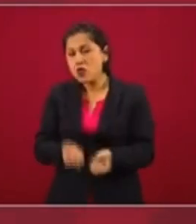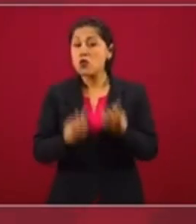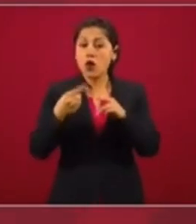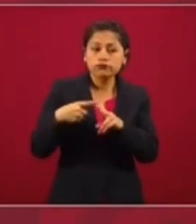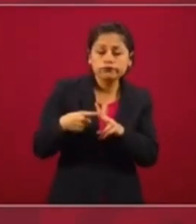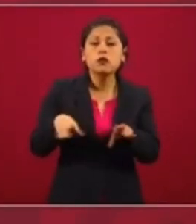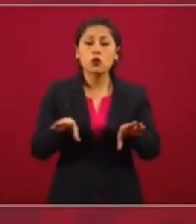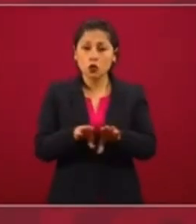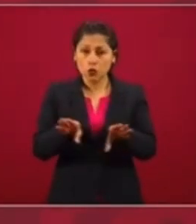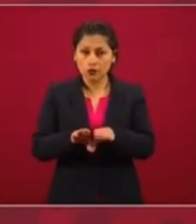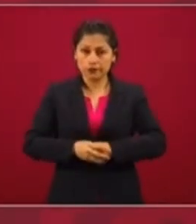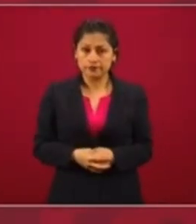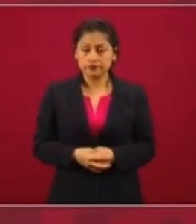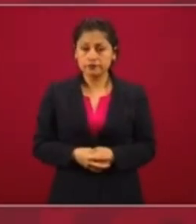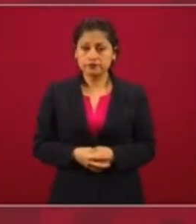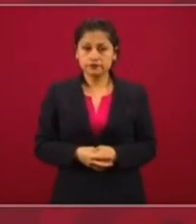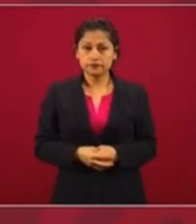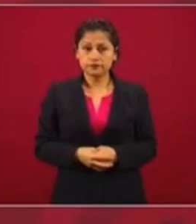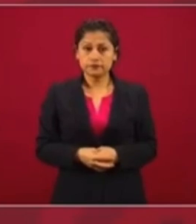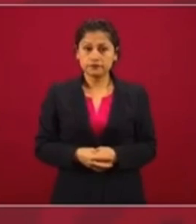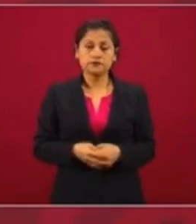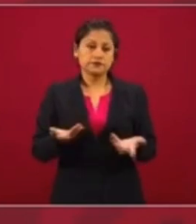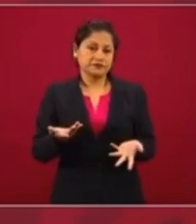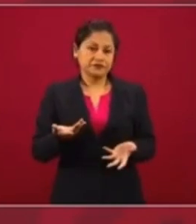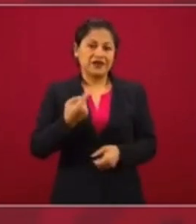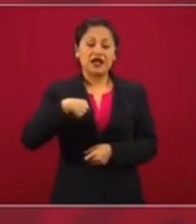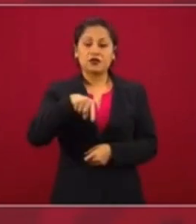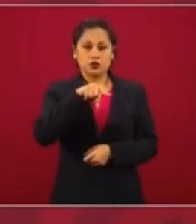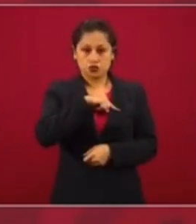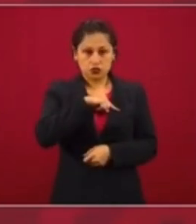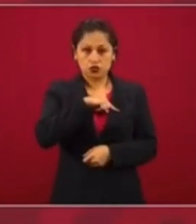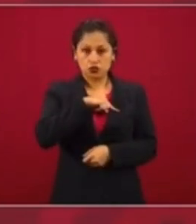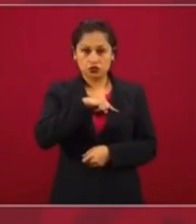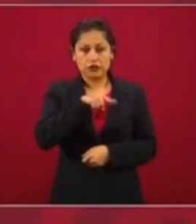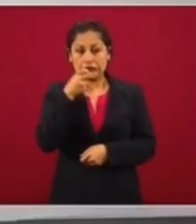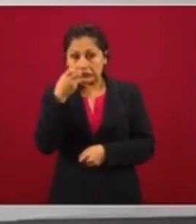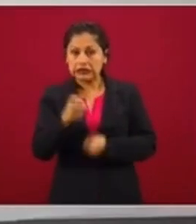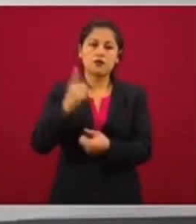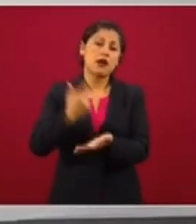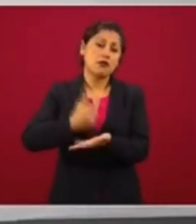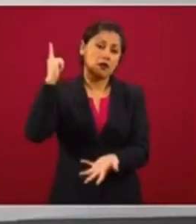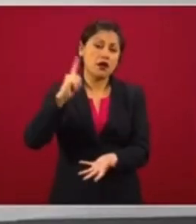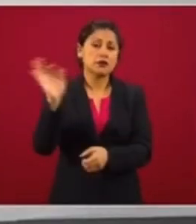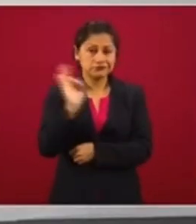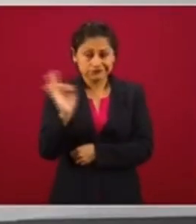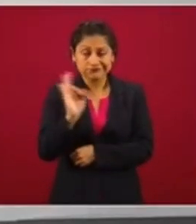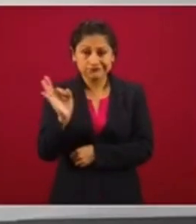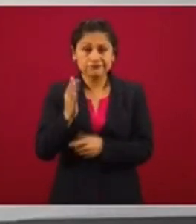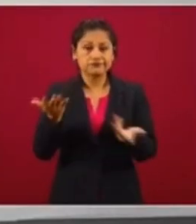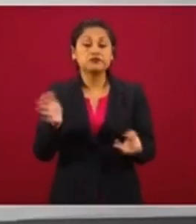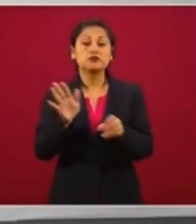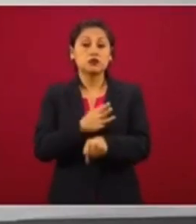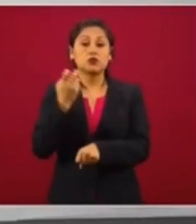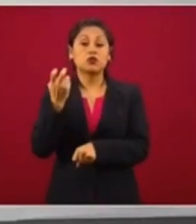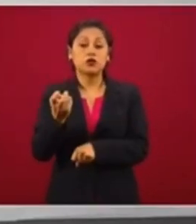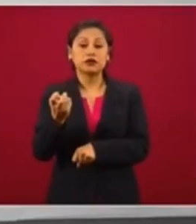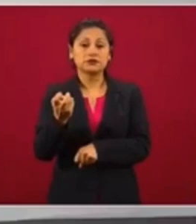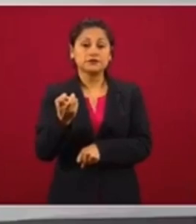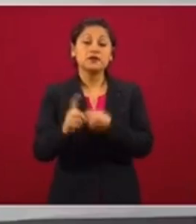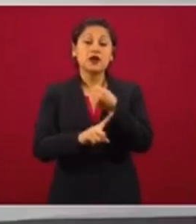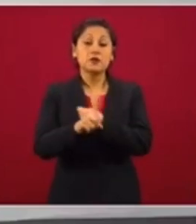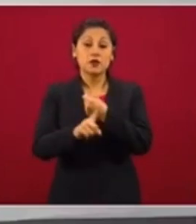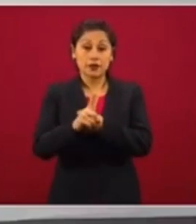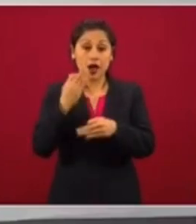no podemos dar la espalda a este asunto, lo tenemos que enfrentar. El problema que se soslaya, estalla.